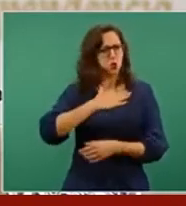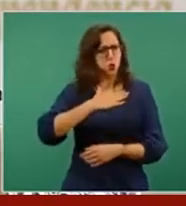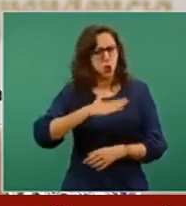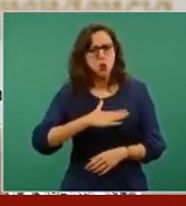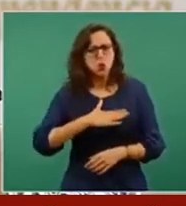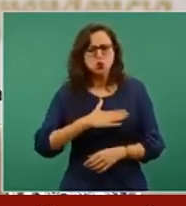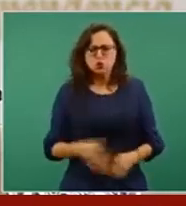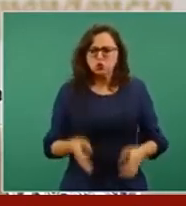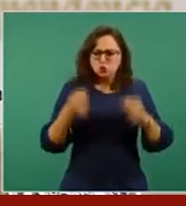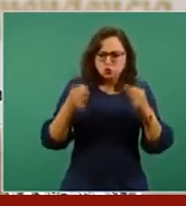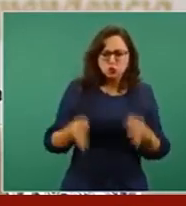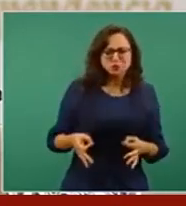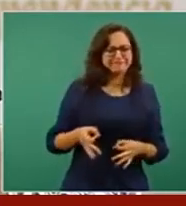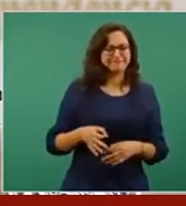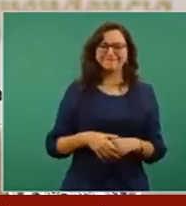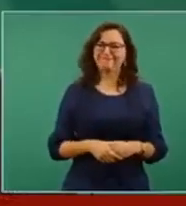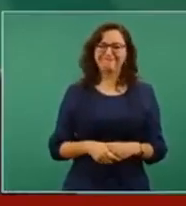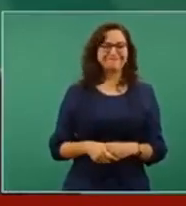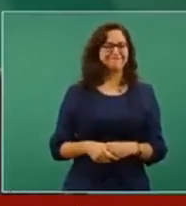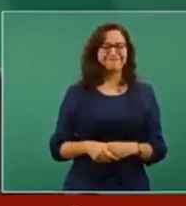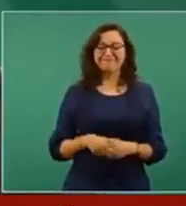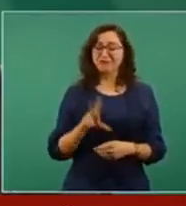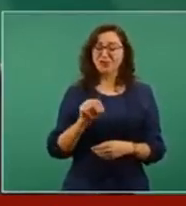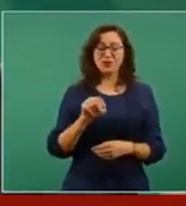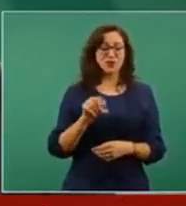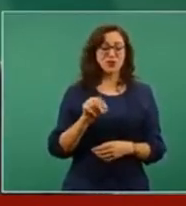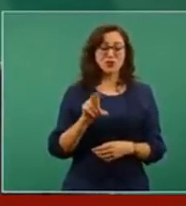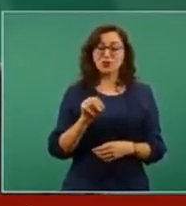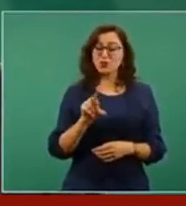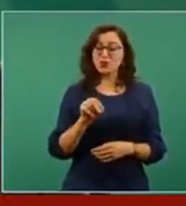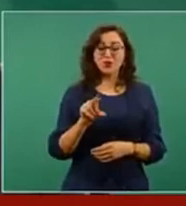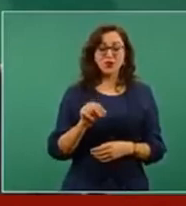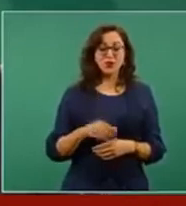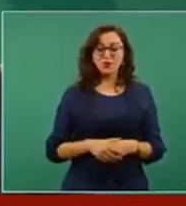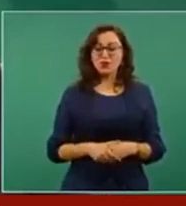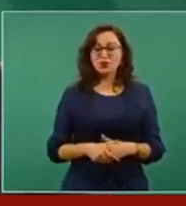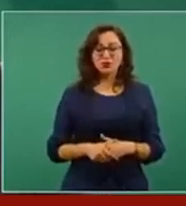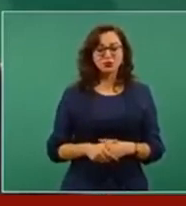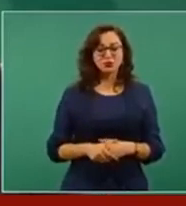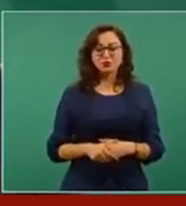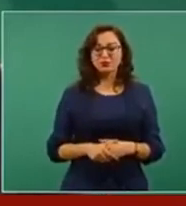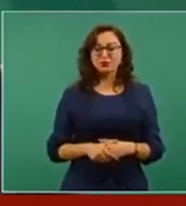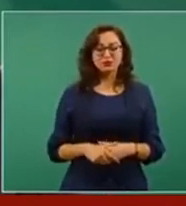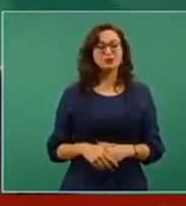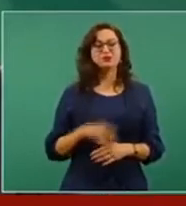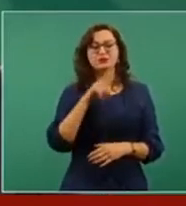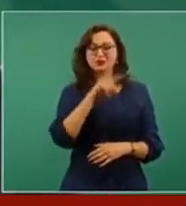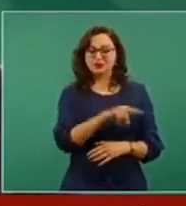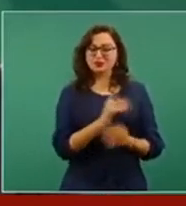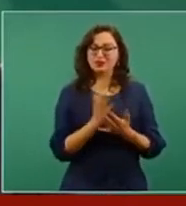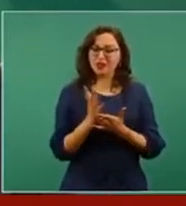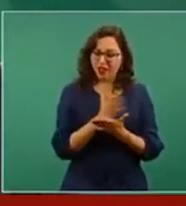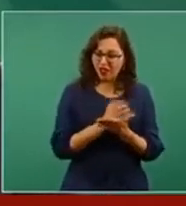sino de una